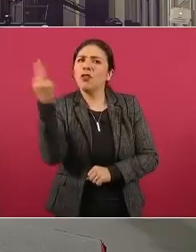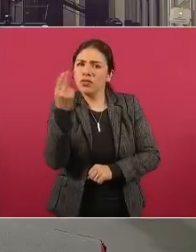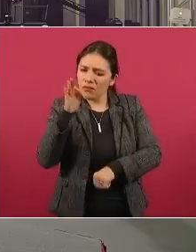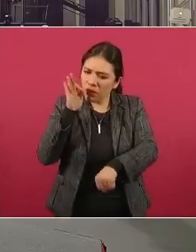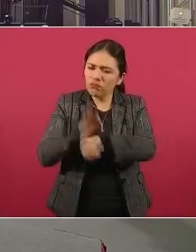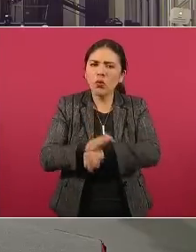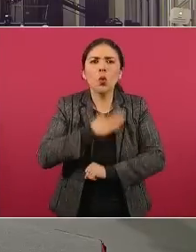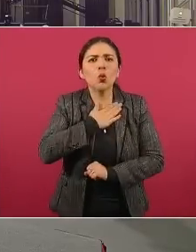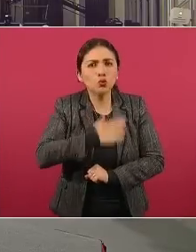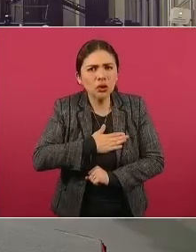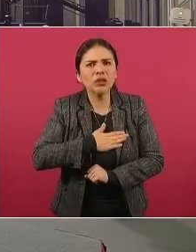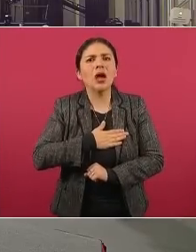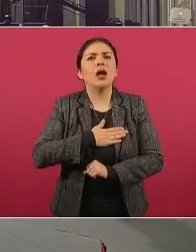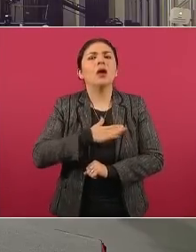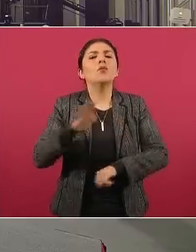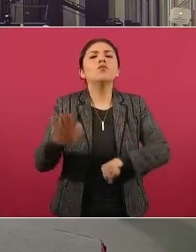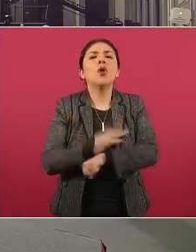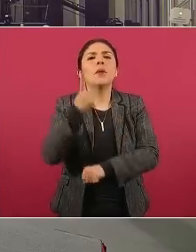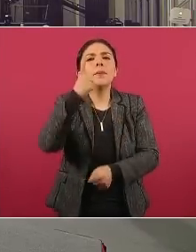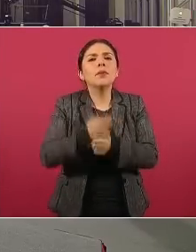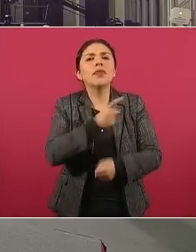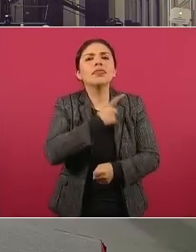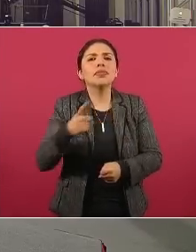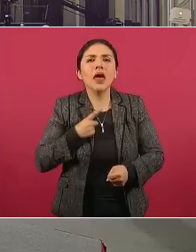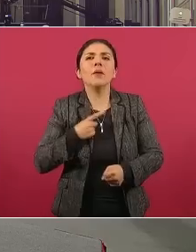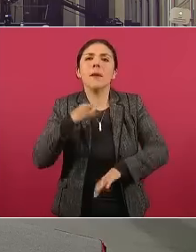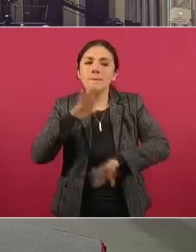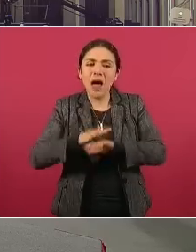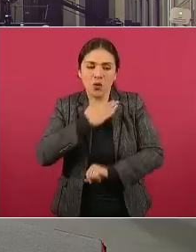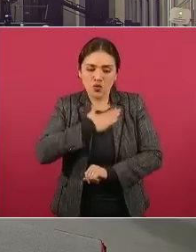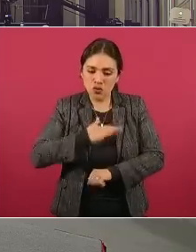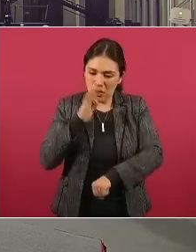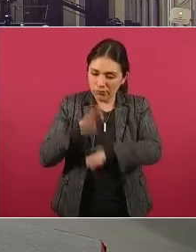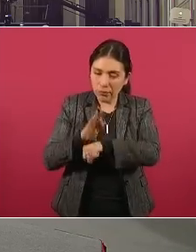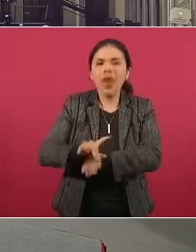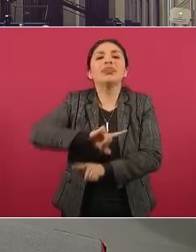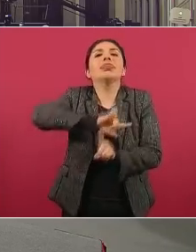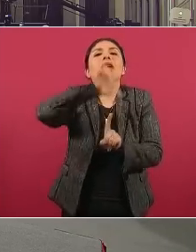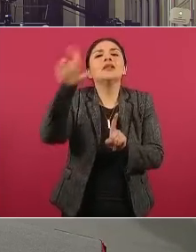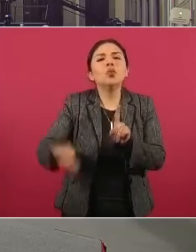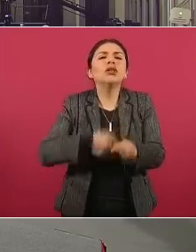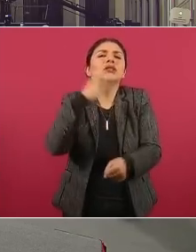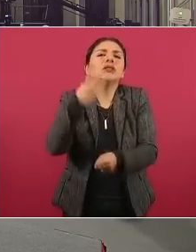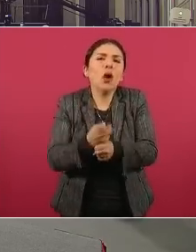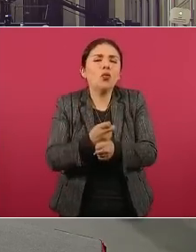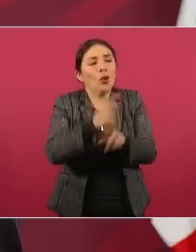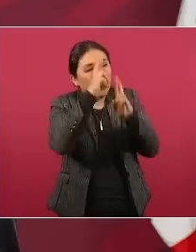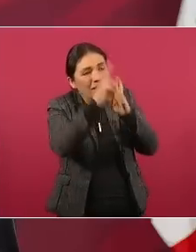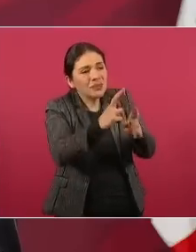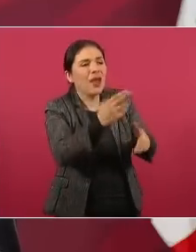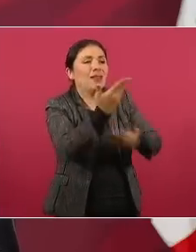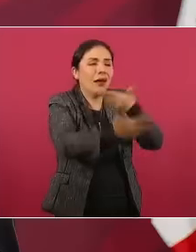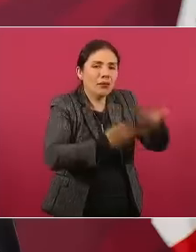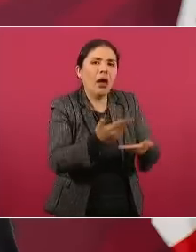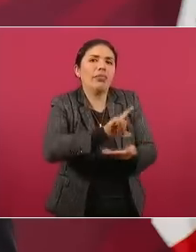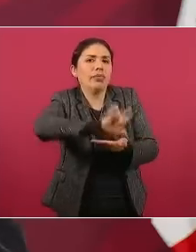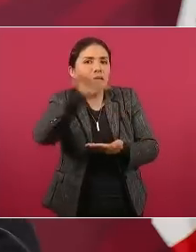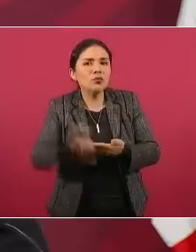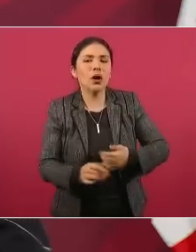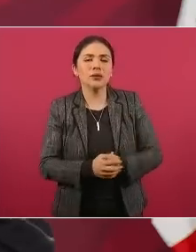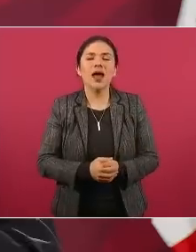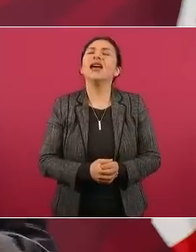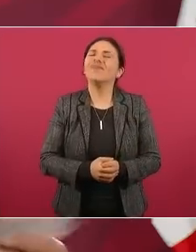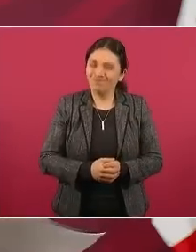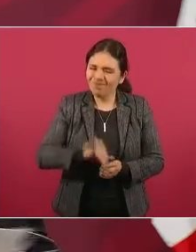de hecho la corte penal internacional así lo tiene declarado no pueden escudarse